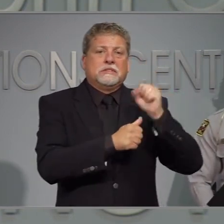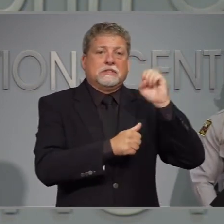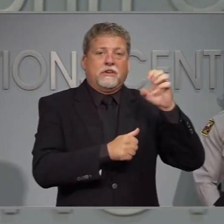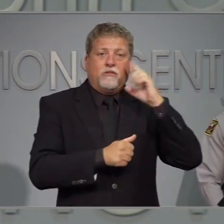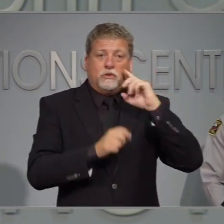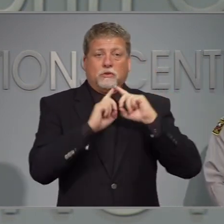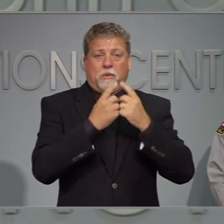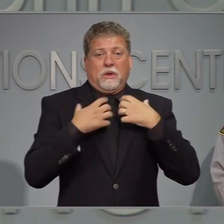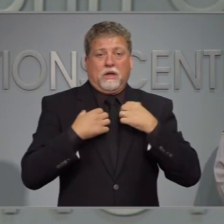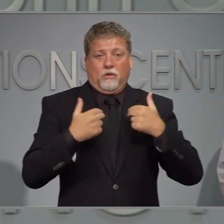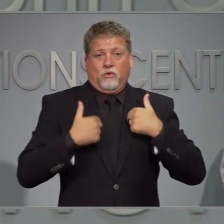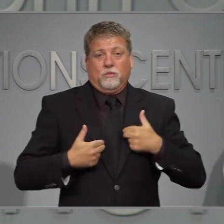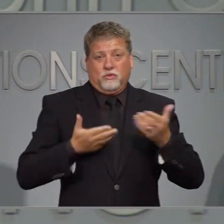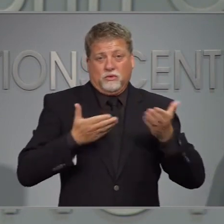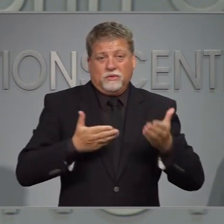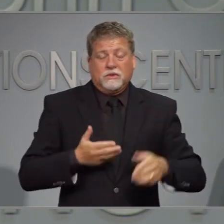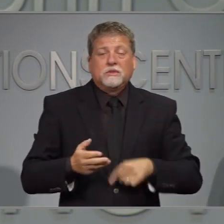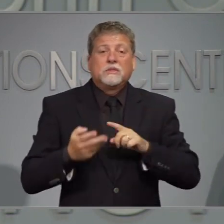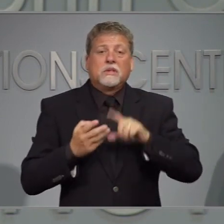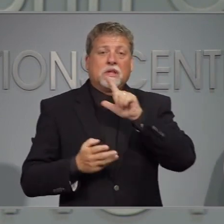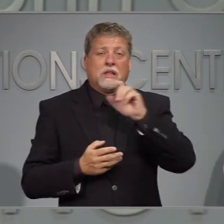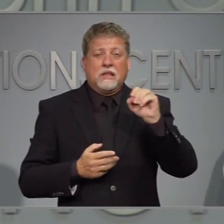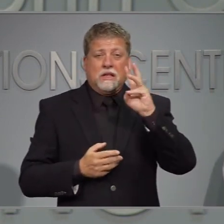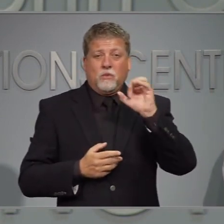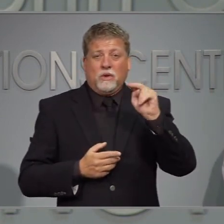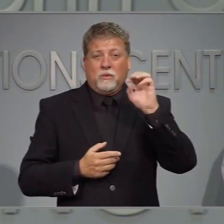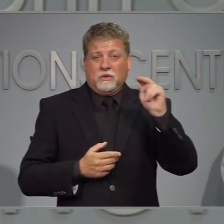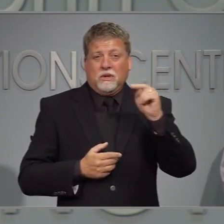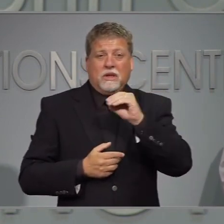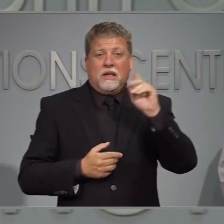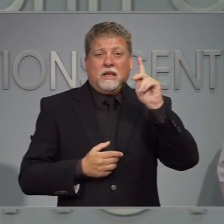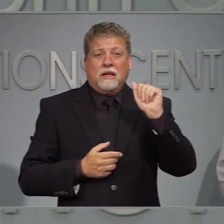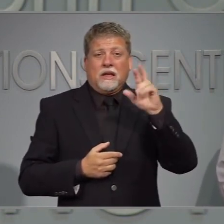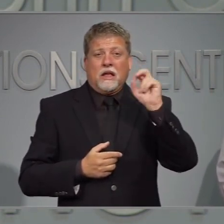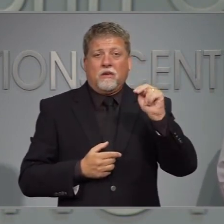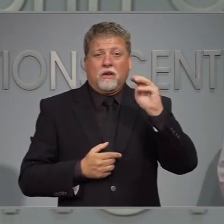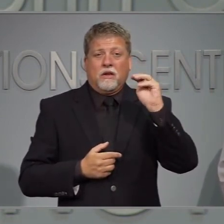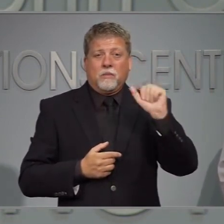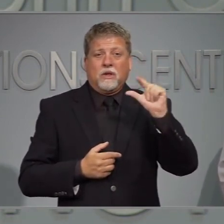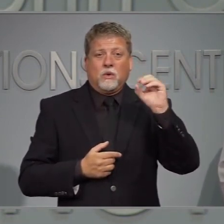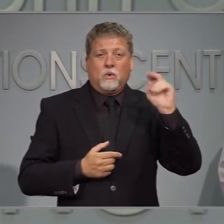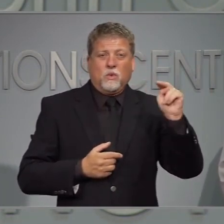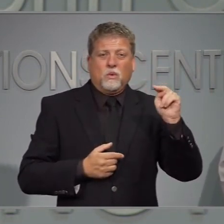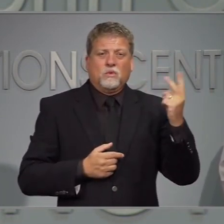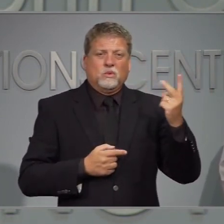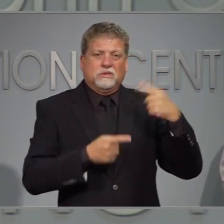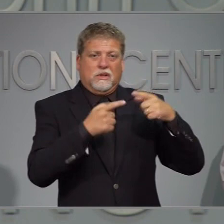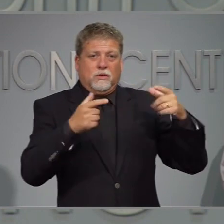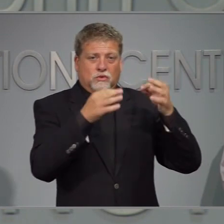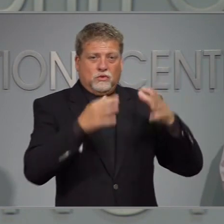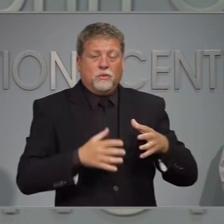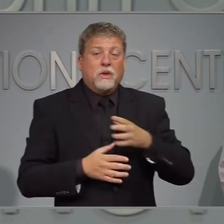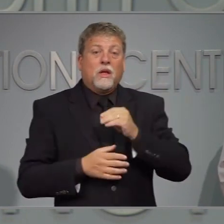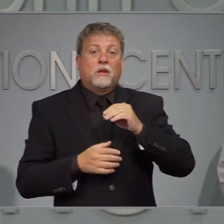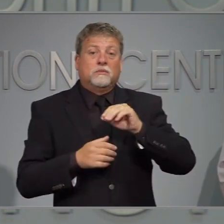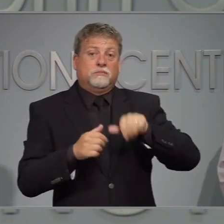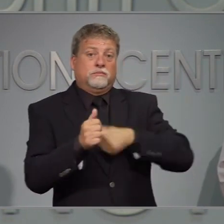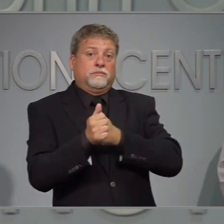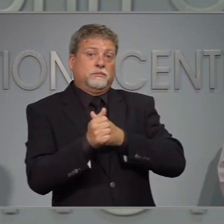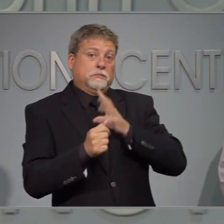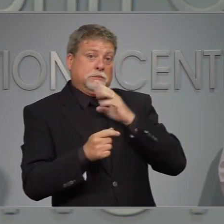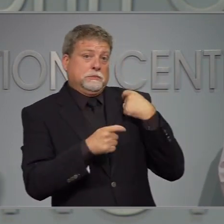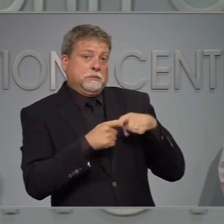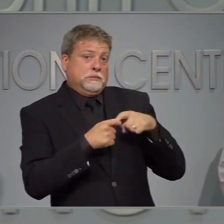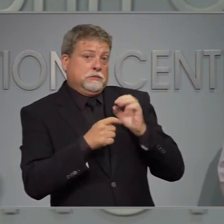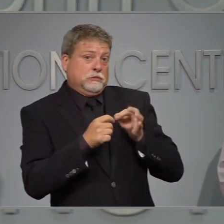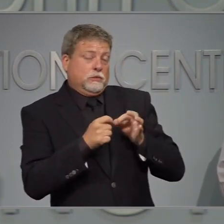y de Williamson y que me con son nuestros intérpretes de lenguaje de idiomas y tras las cámaras de aquí y